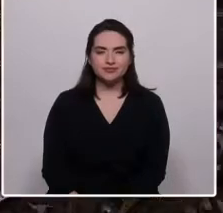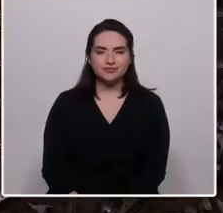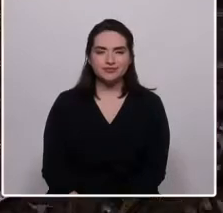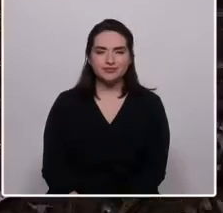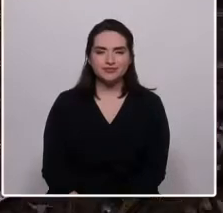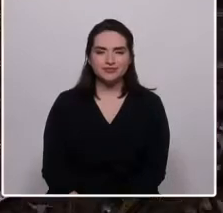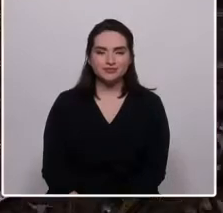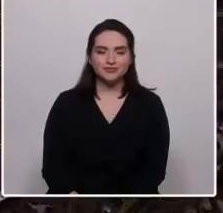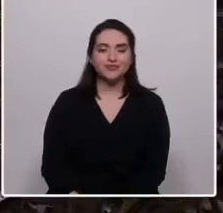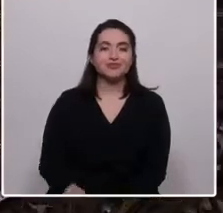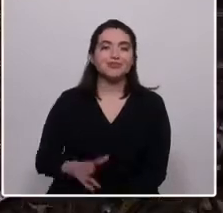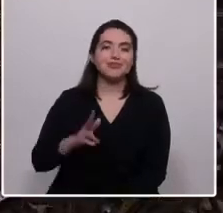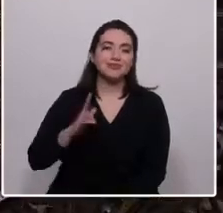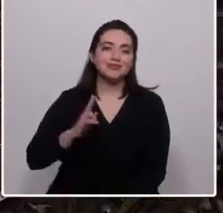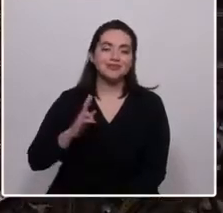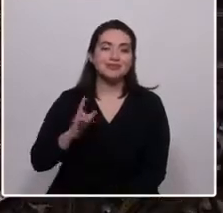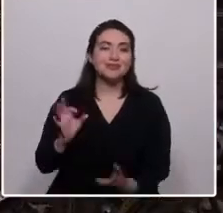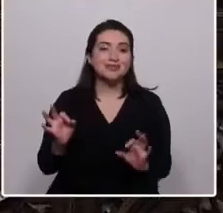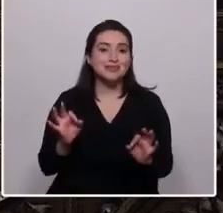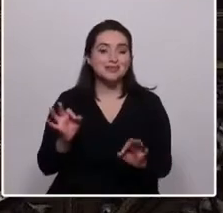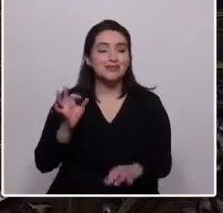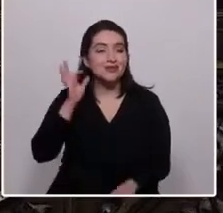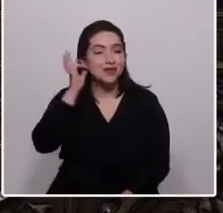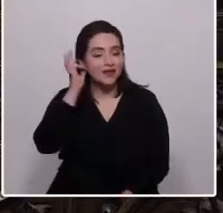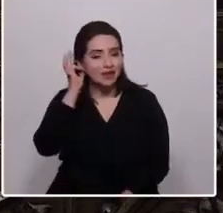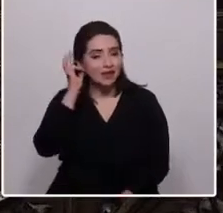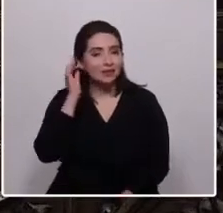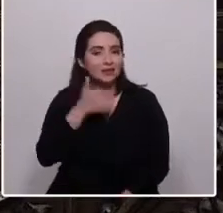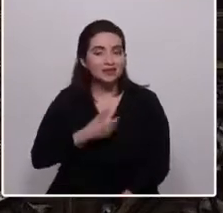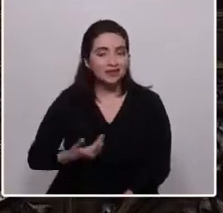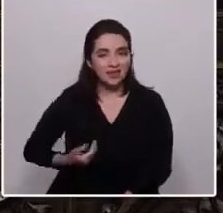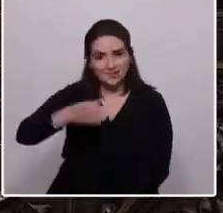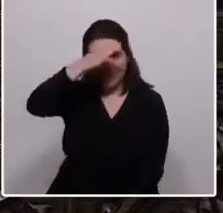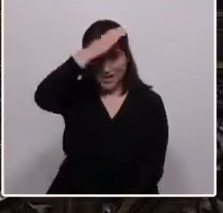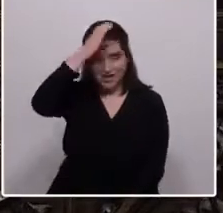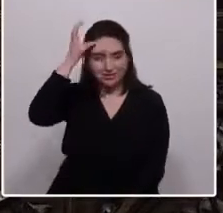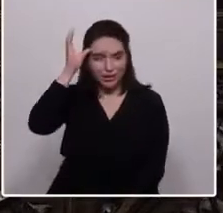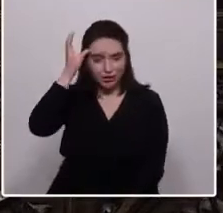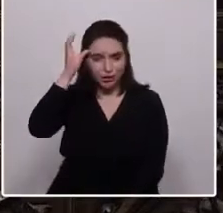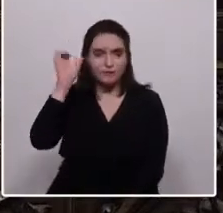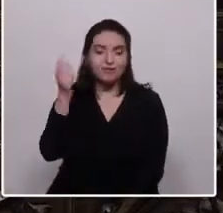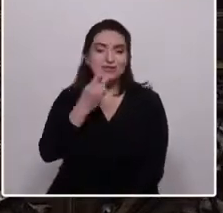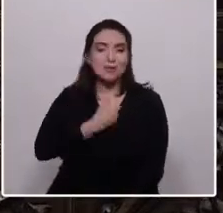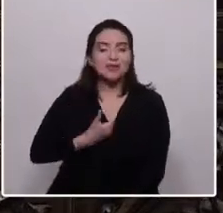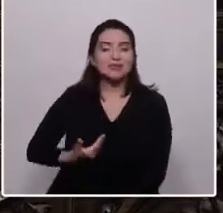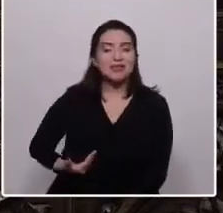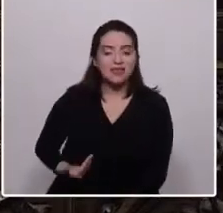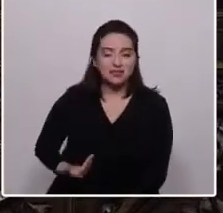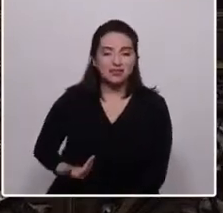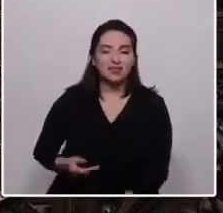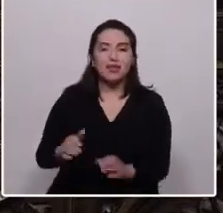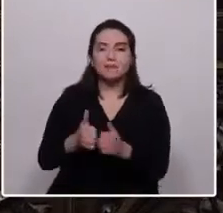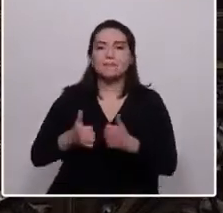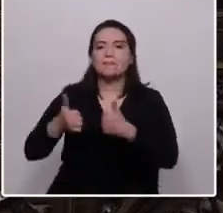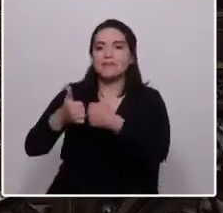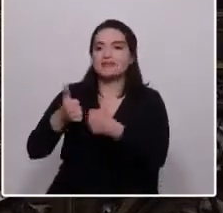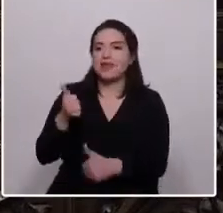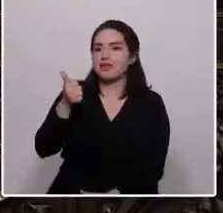Señora presidenta, la mien Elisa Loncón, señor vicepresidente, mesa directiva,